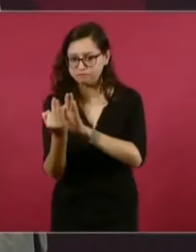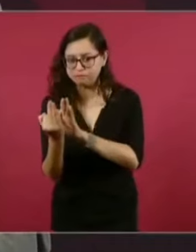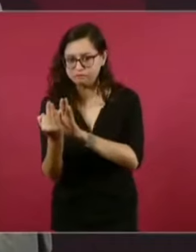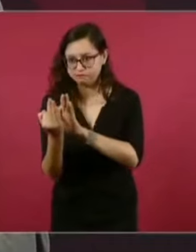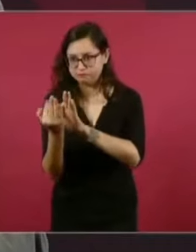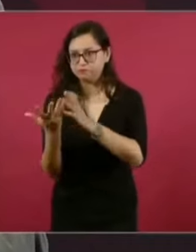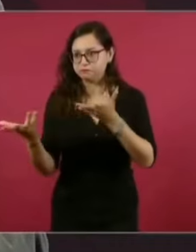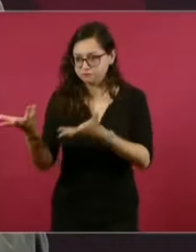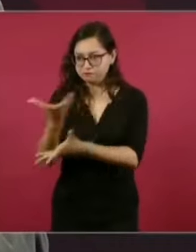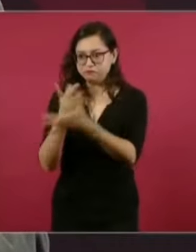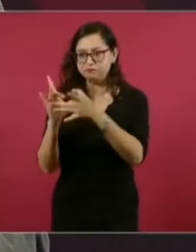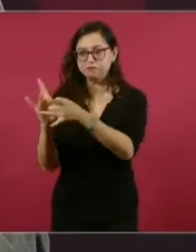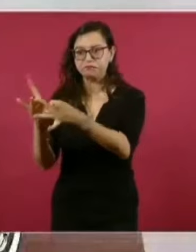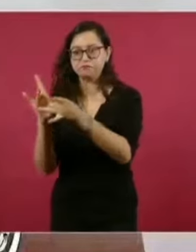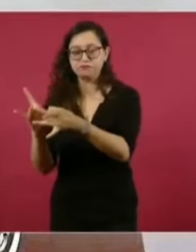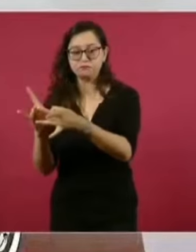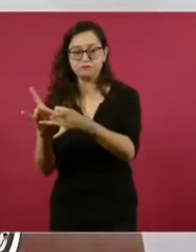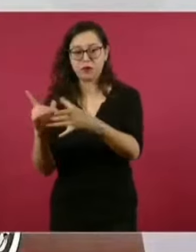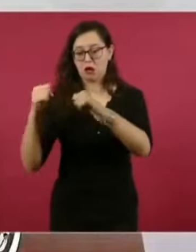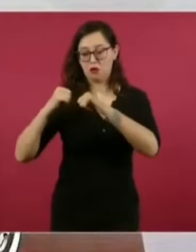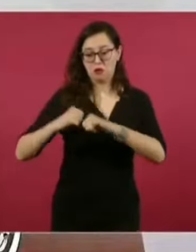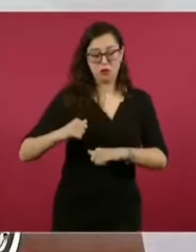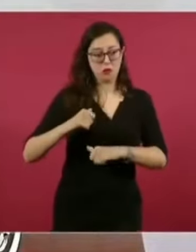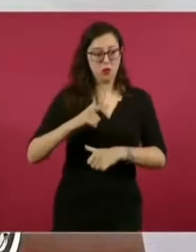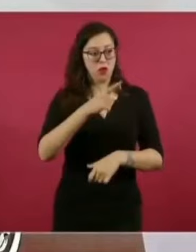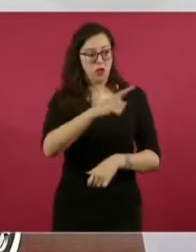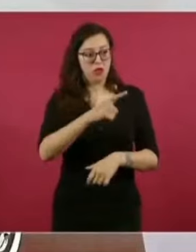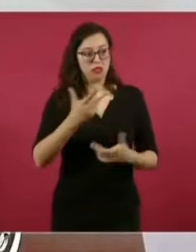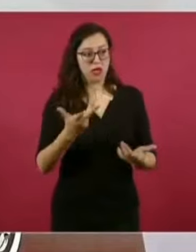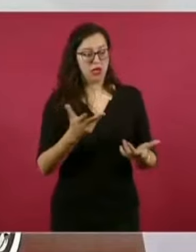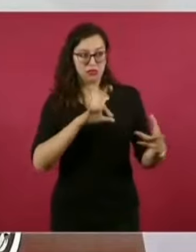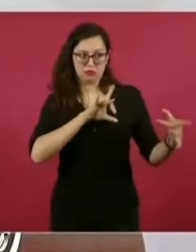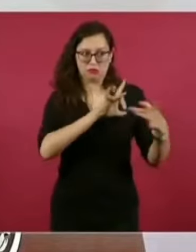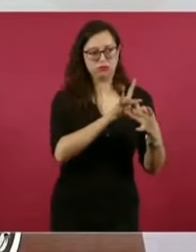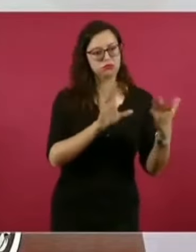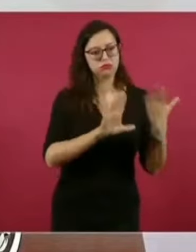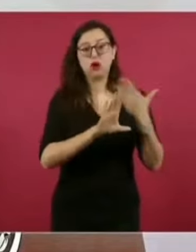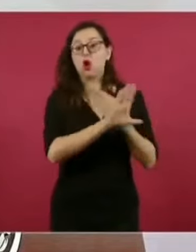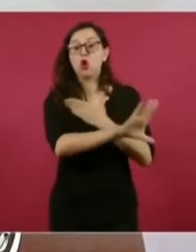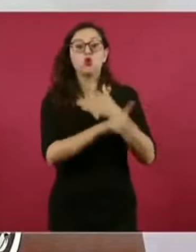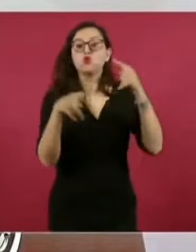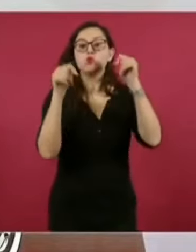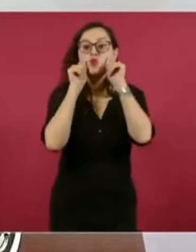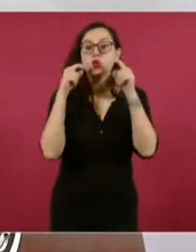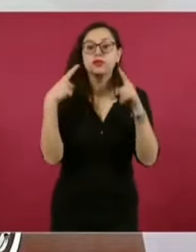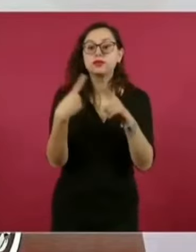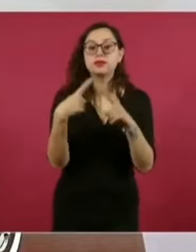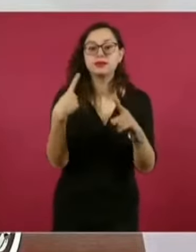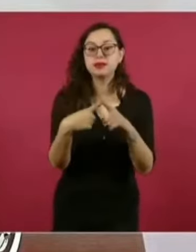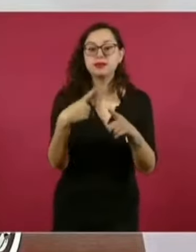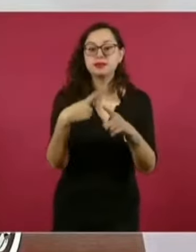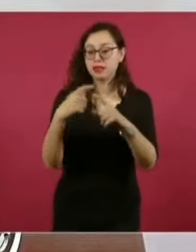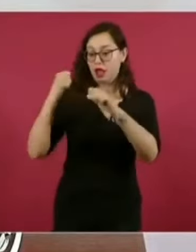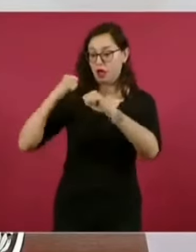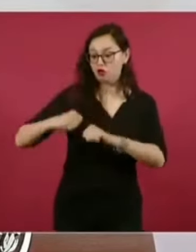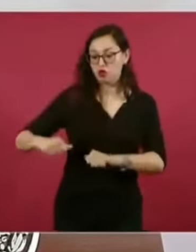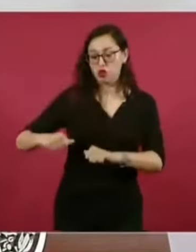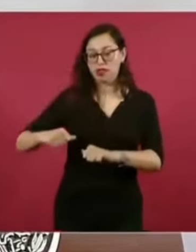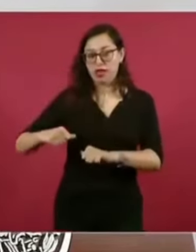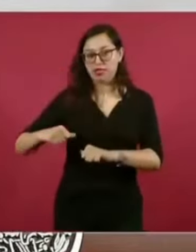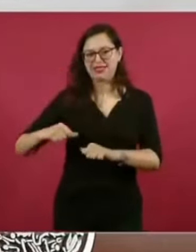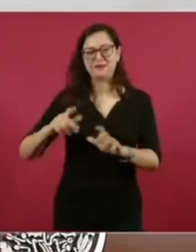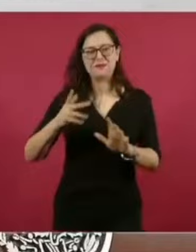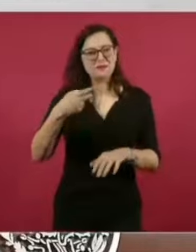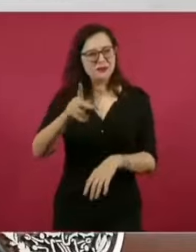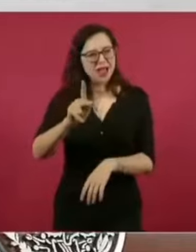distante que se pueda al poder, esté quien esté en el poder. Y también el poder no es